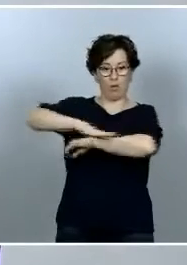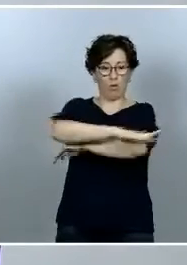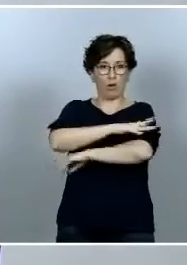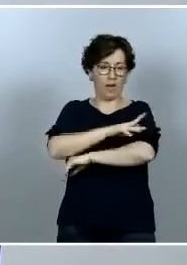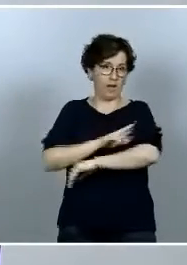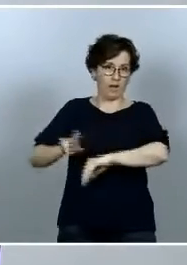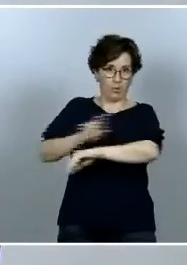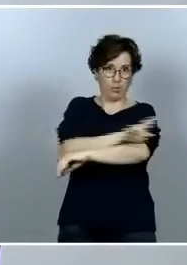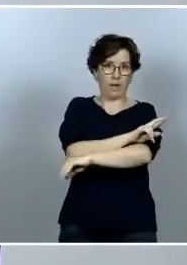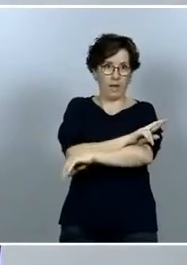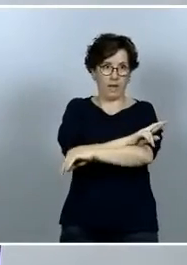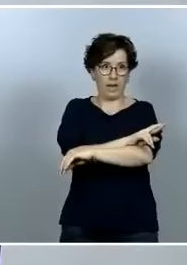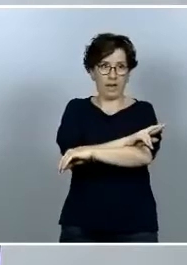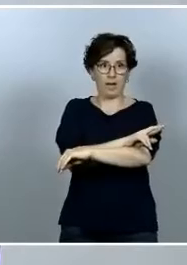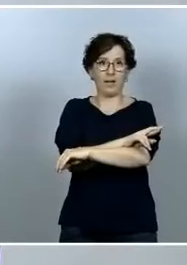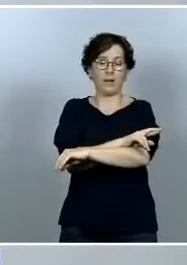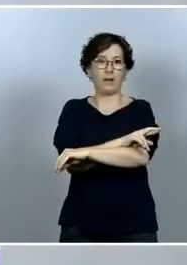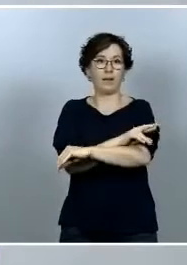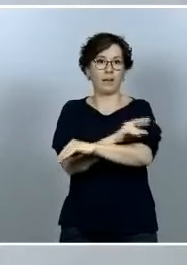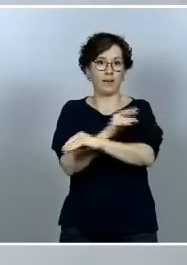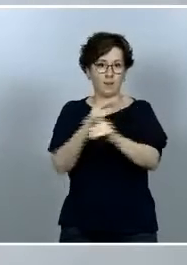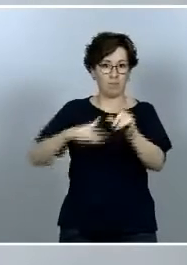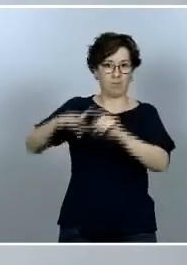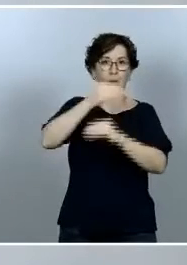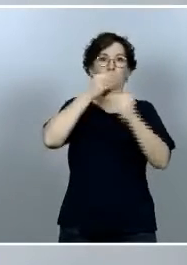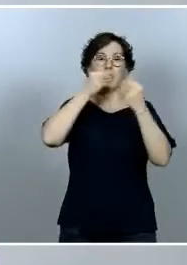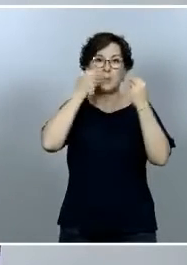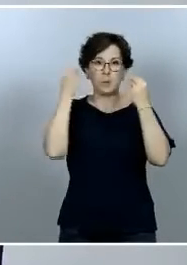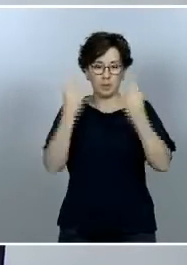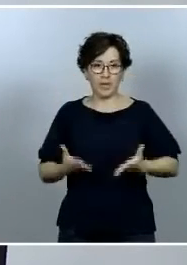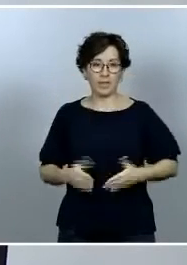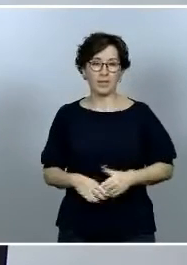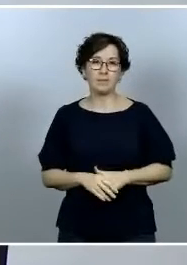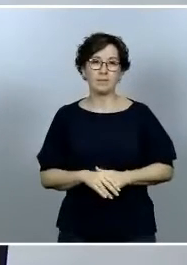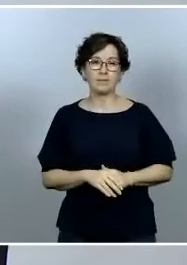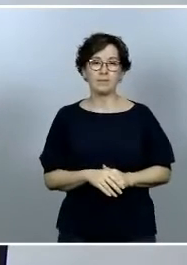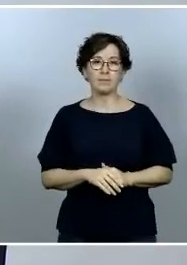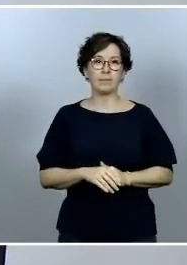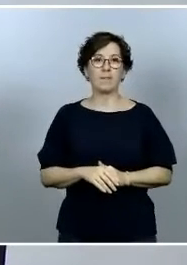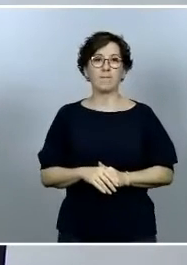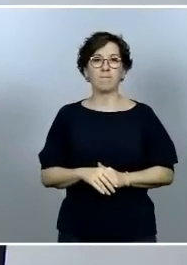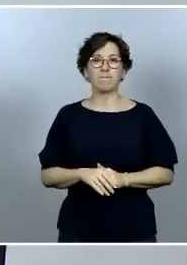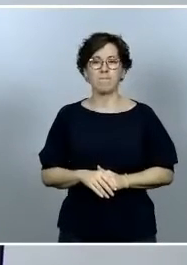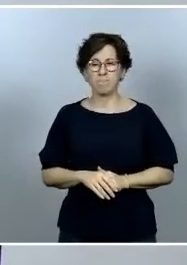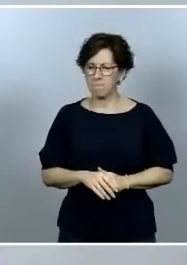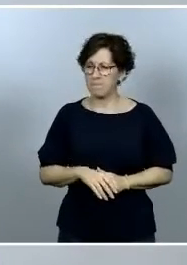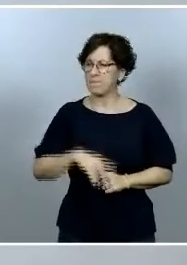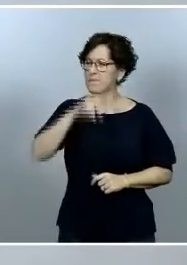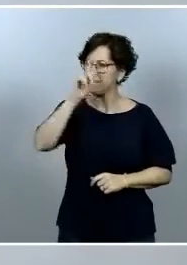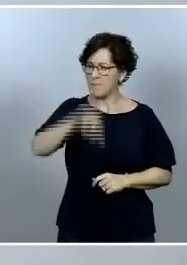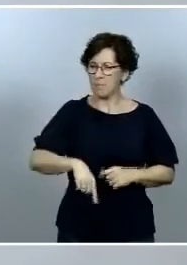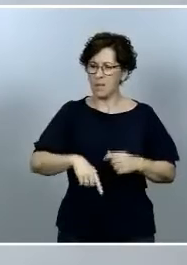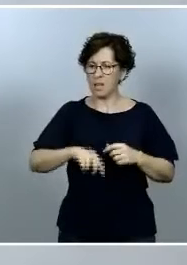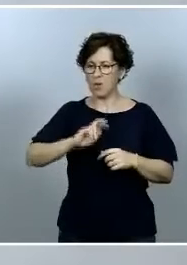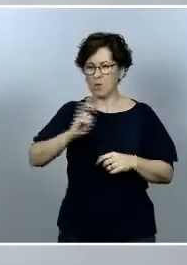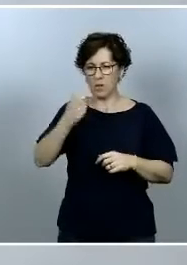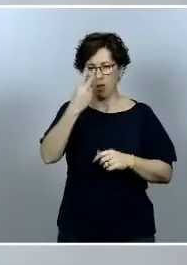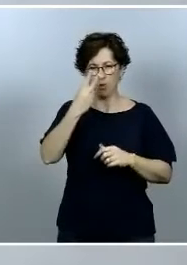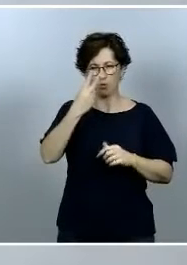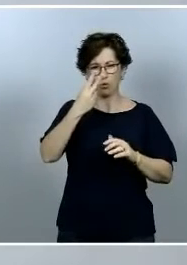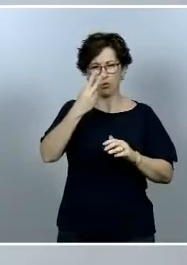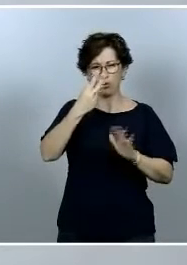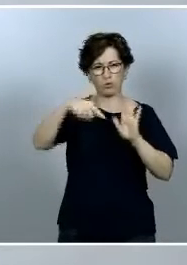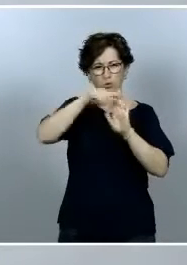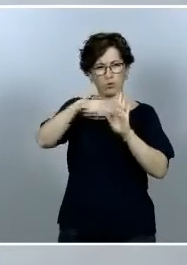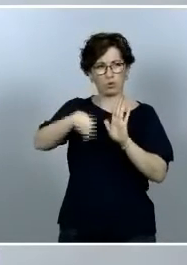buen estado del dominio público marítimo terrestre y hay otras dos líneas que también me gustaría destacar una